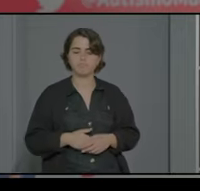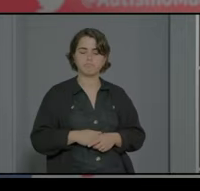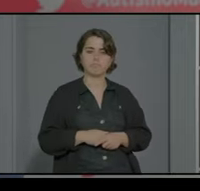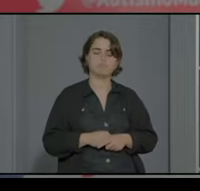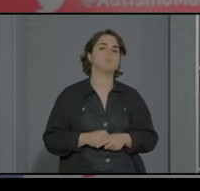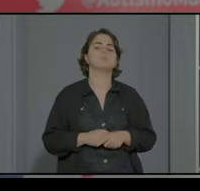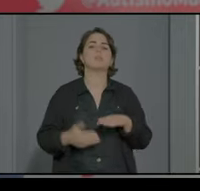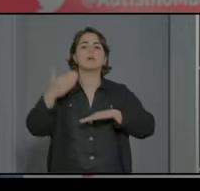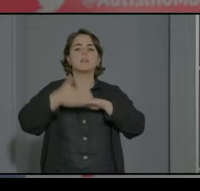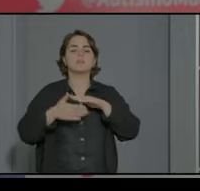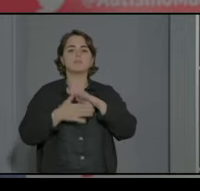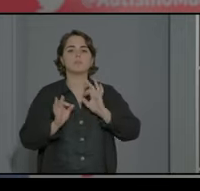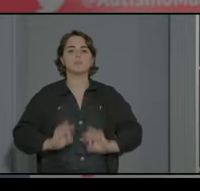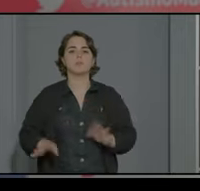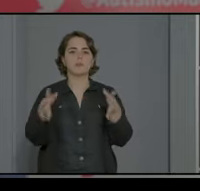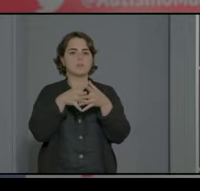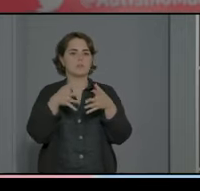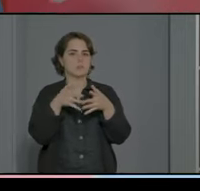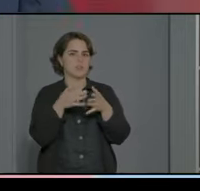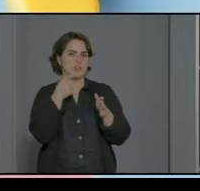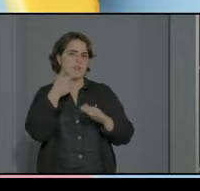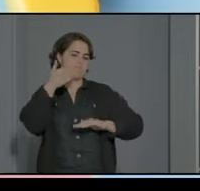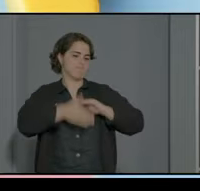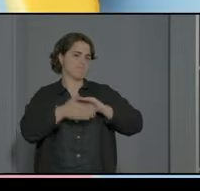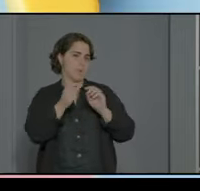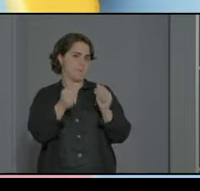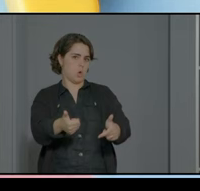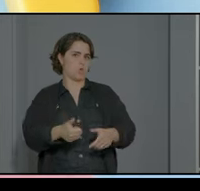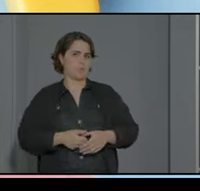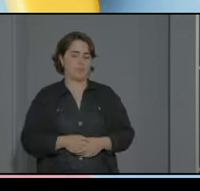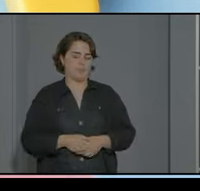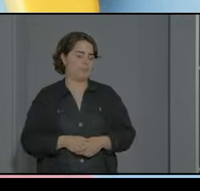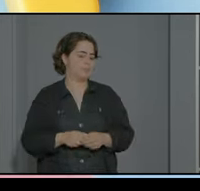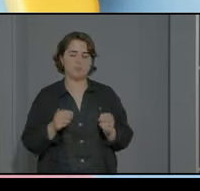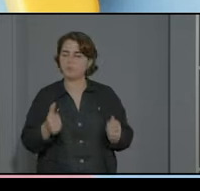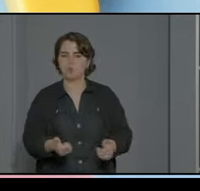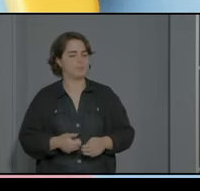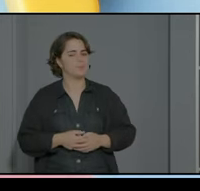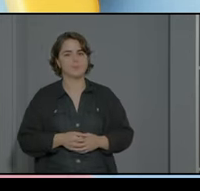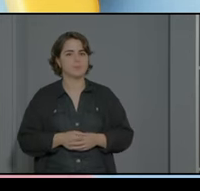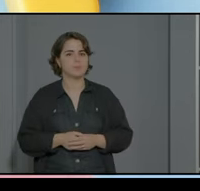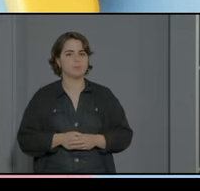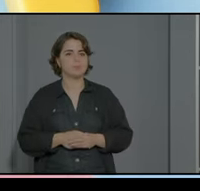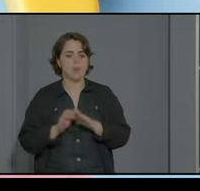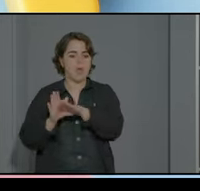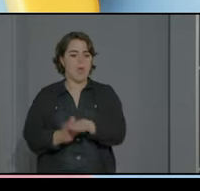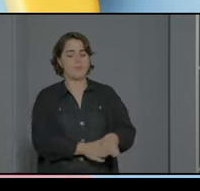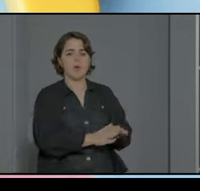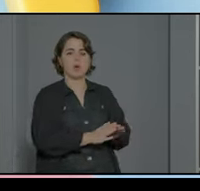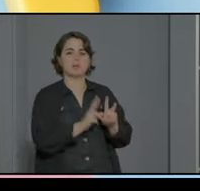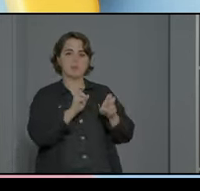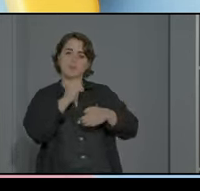la restricción de las estructuras claramente dejan muy poco margen muy muy poco margen por otro lado la rigidez de los procesos